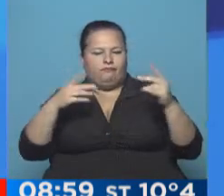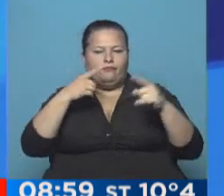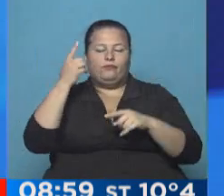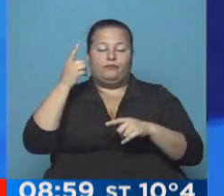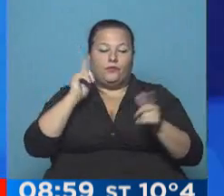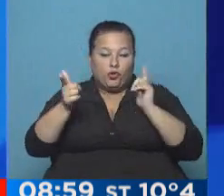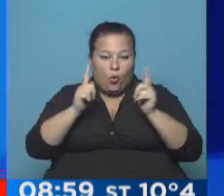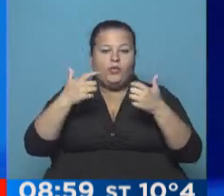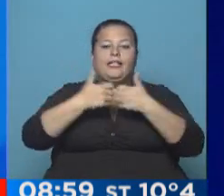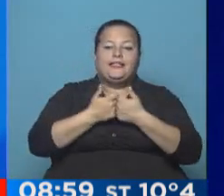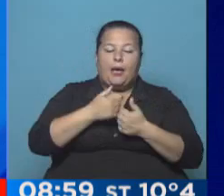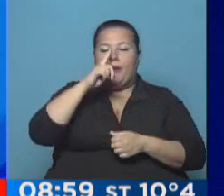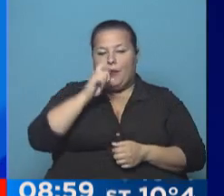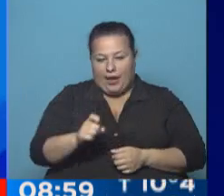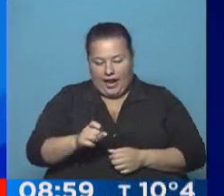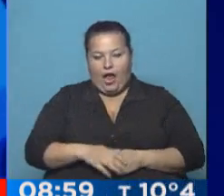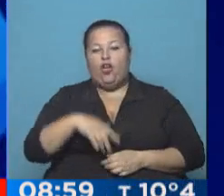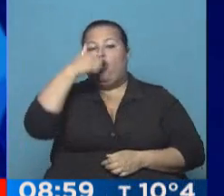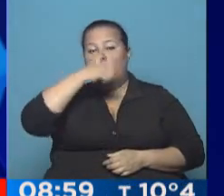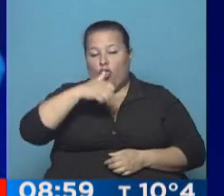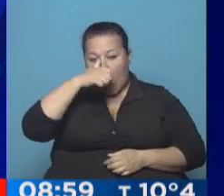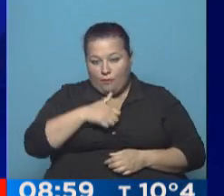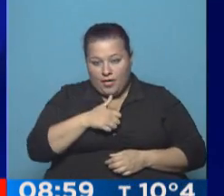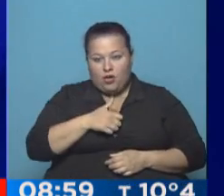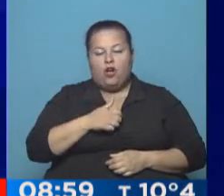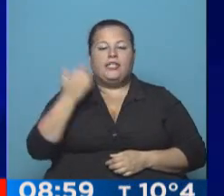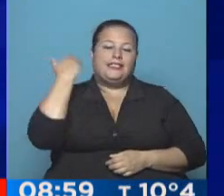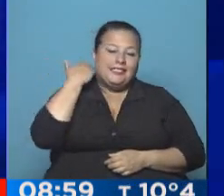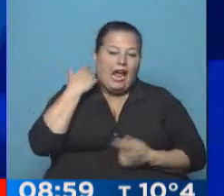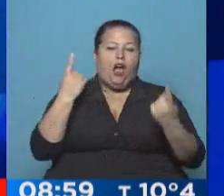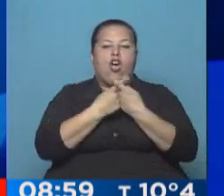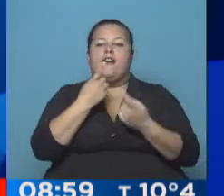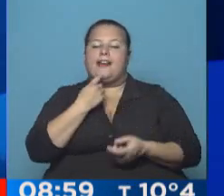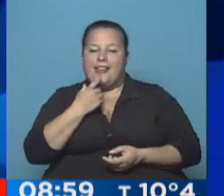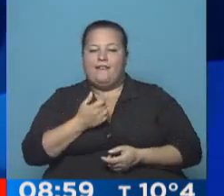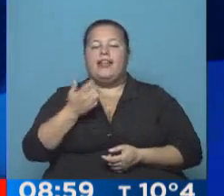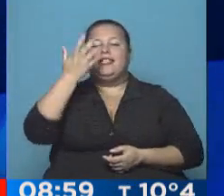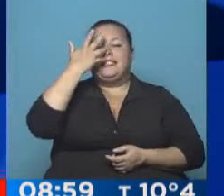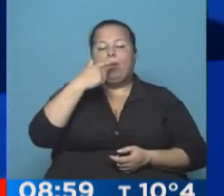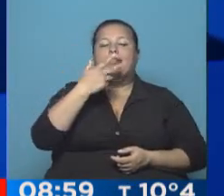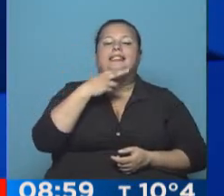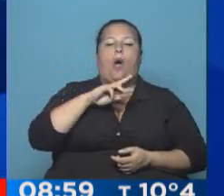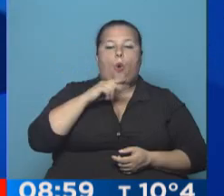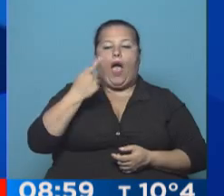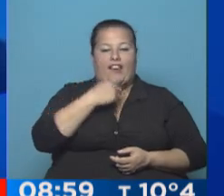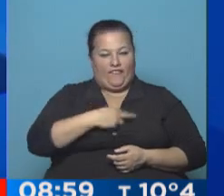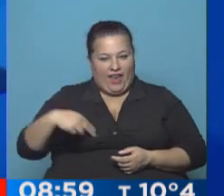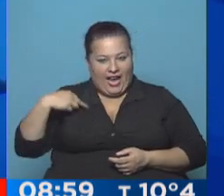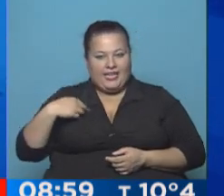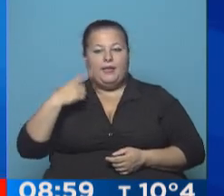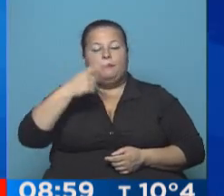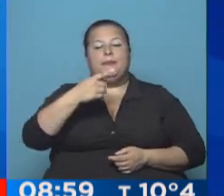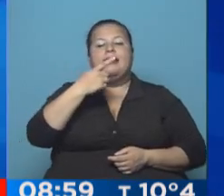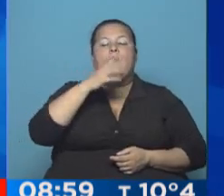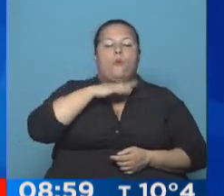News y Temperley Belgrano. El domingo, Nueva Chicago recibe a River, San Martín de San Juan Vélez, El puntero y el segundo,